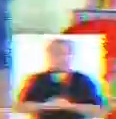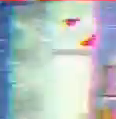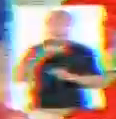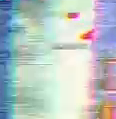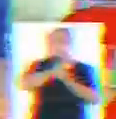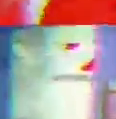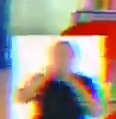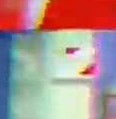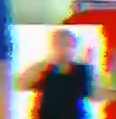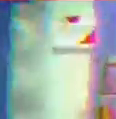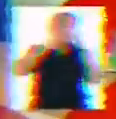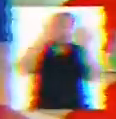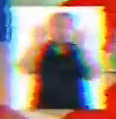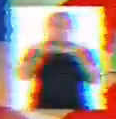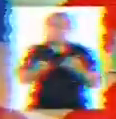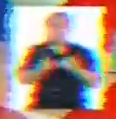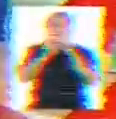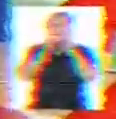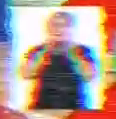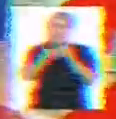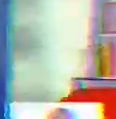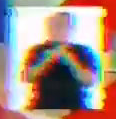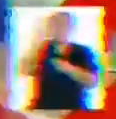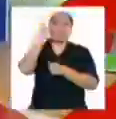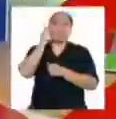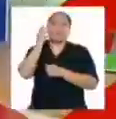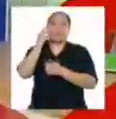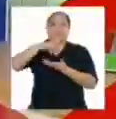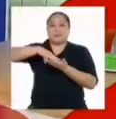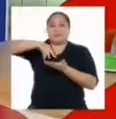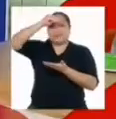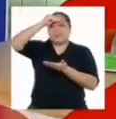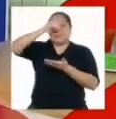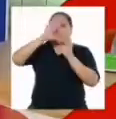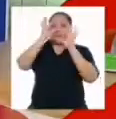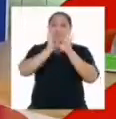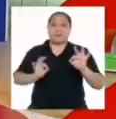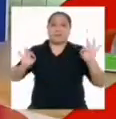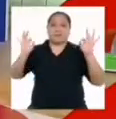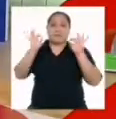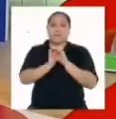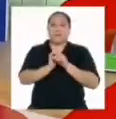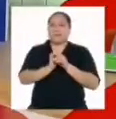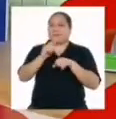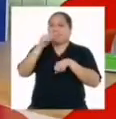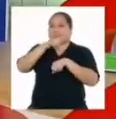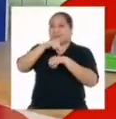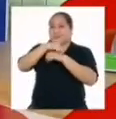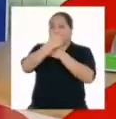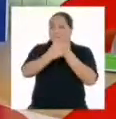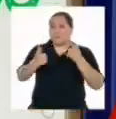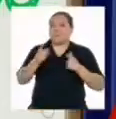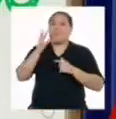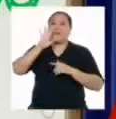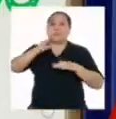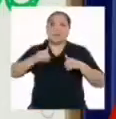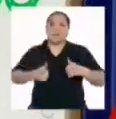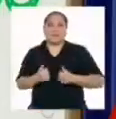En el programa de comunicación de hoy vamos a continuar con la experiencia de aprendizaje sobre la importancia de los pasatiempos en nuestra vida.